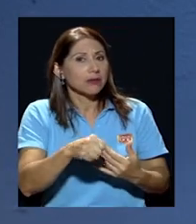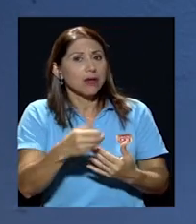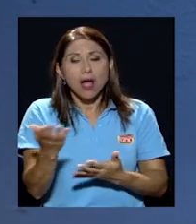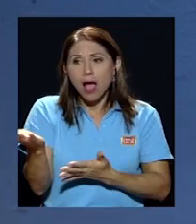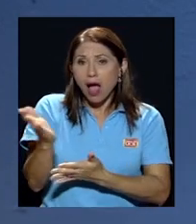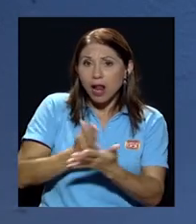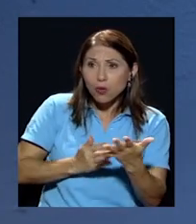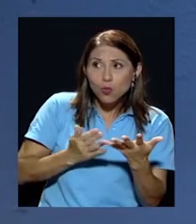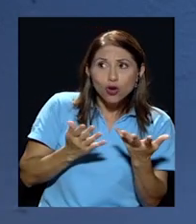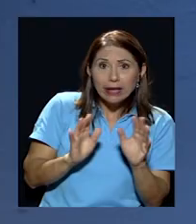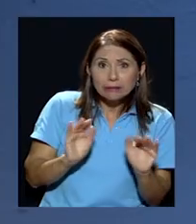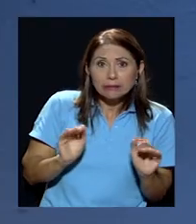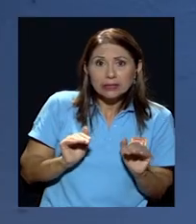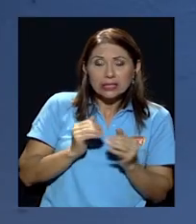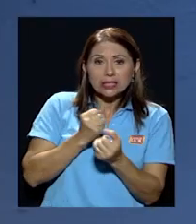mire